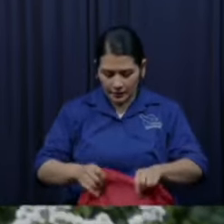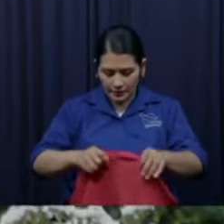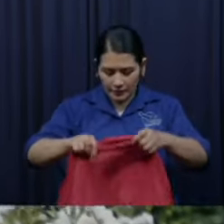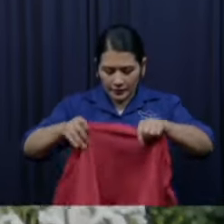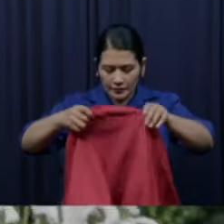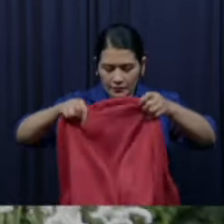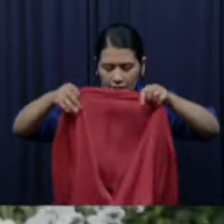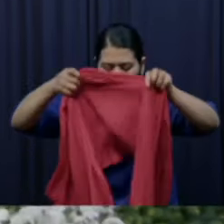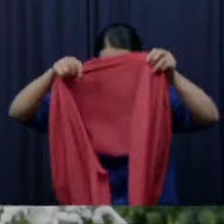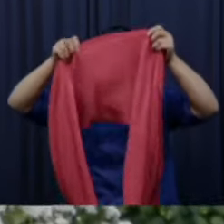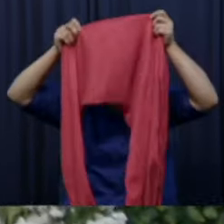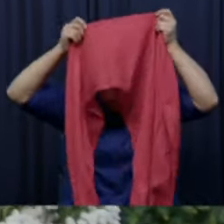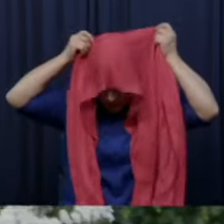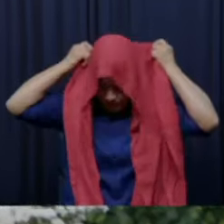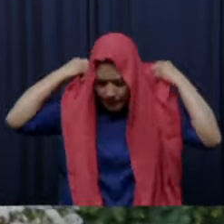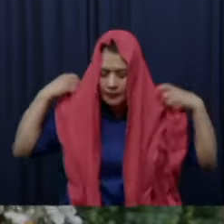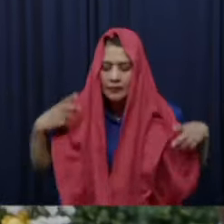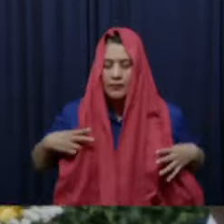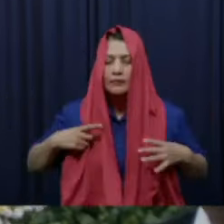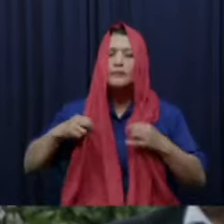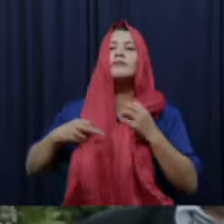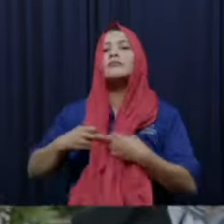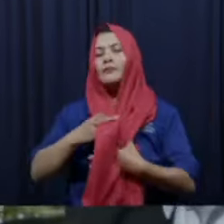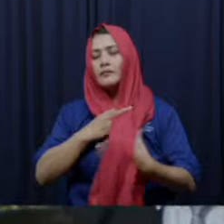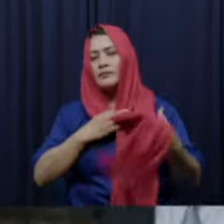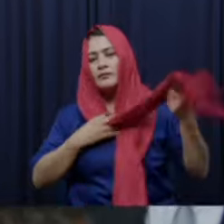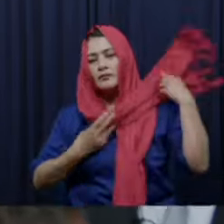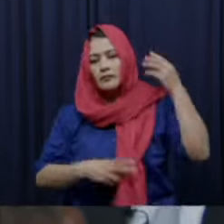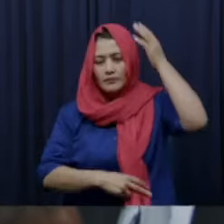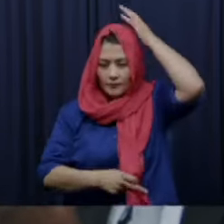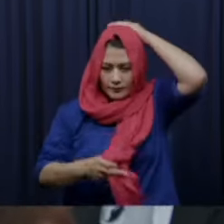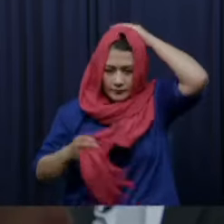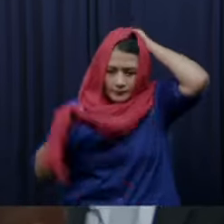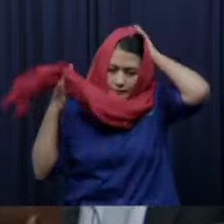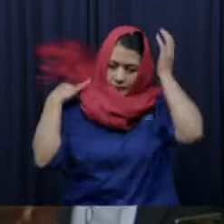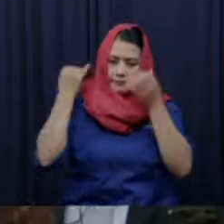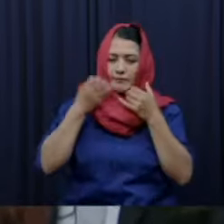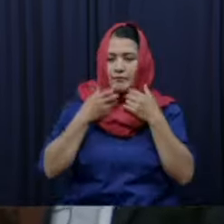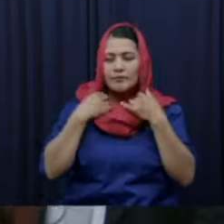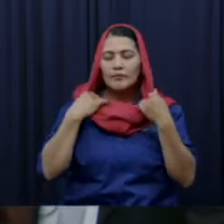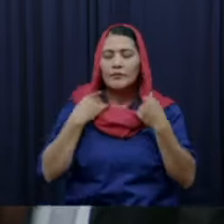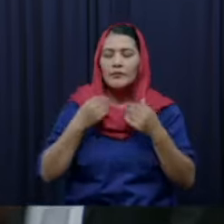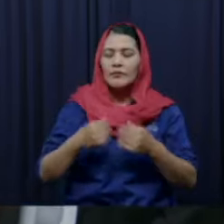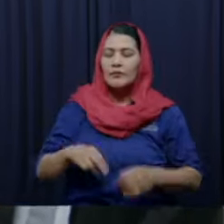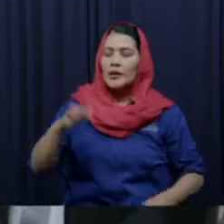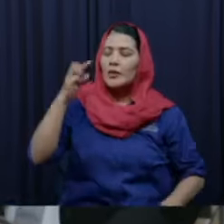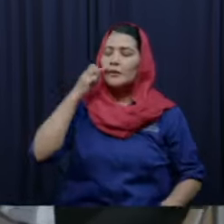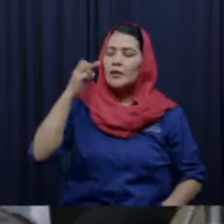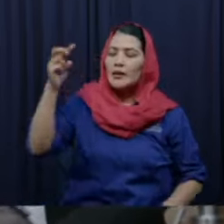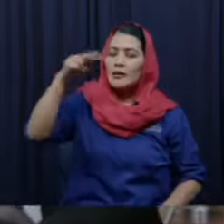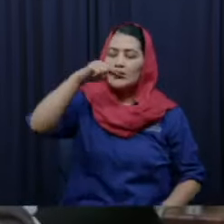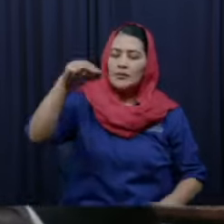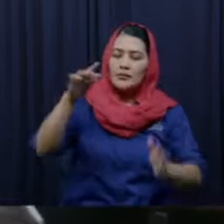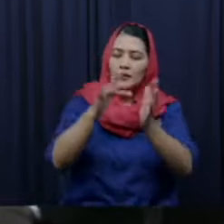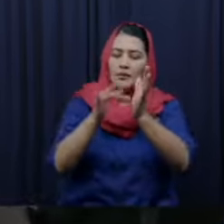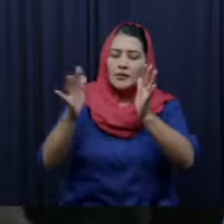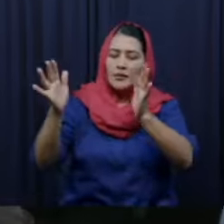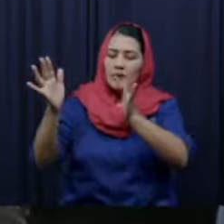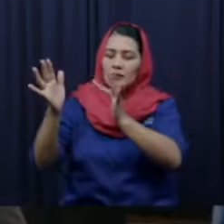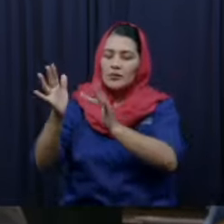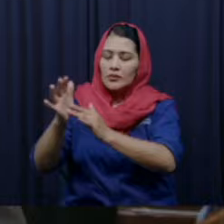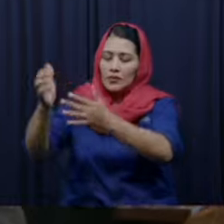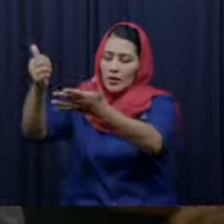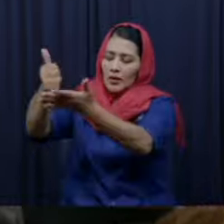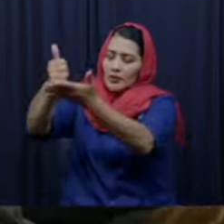suplico en el nombre Jesús que tu Señor claves esa palabra en los